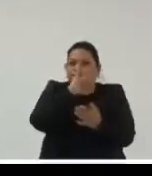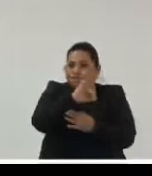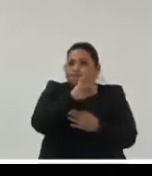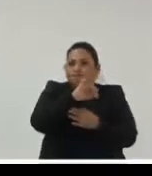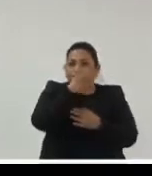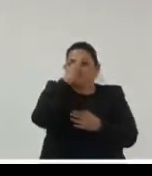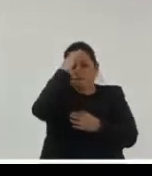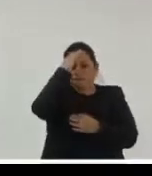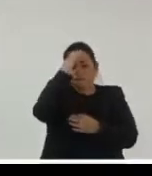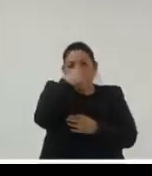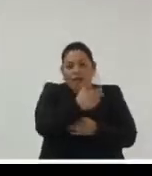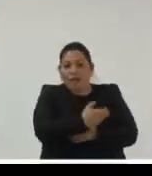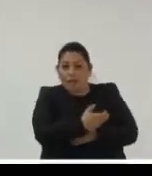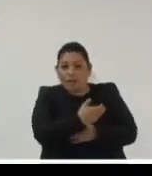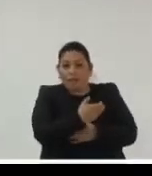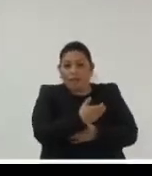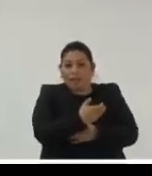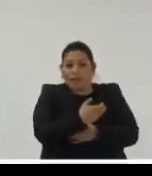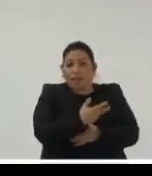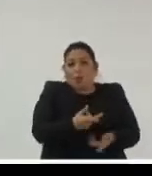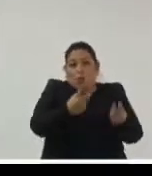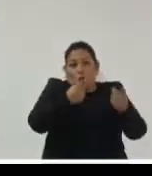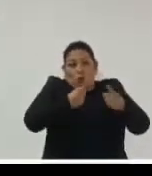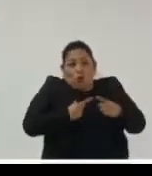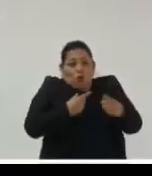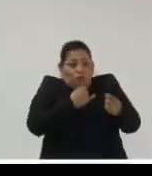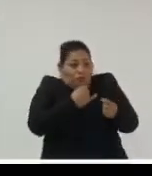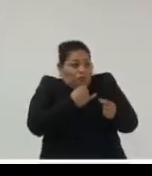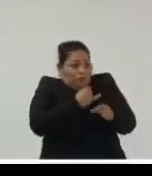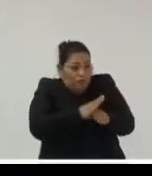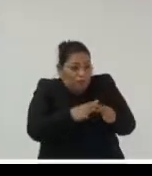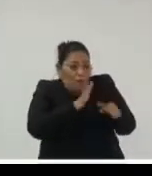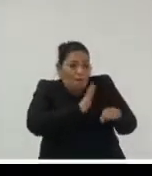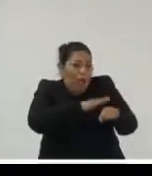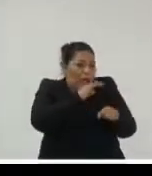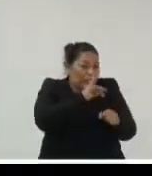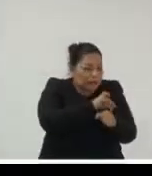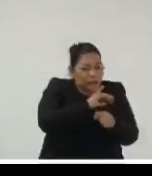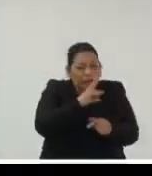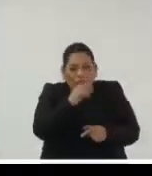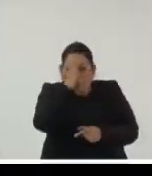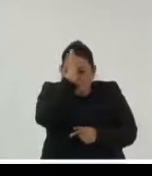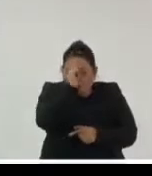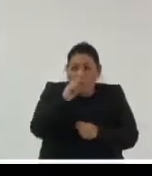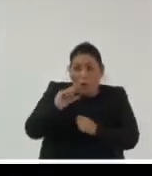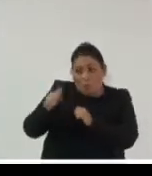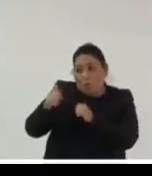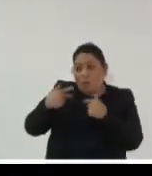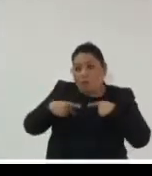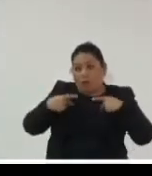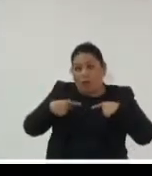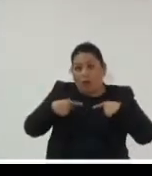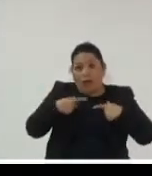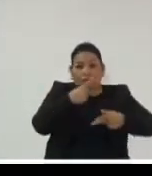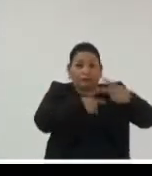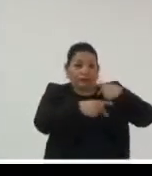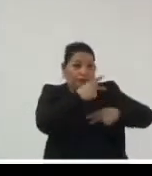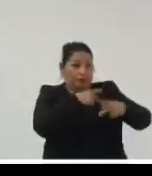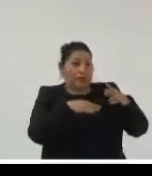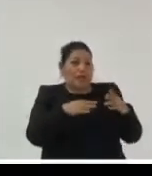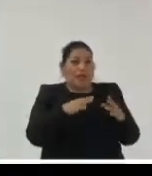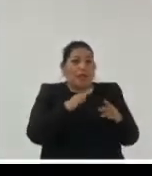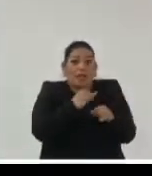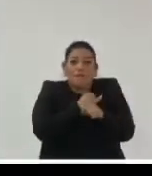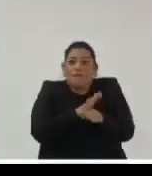criterios y que nos da posturas y que nos permite estar o no de acuerdo con otras personas viene de un montón de fuentes